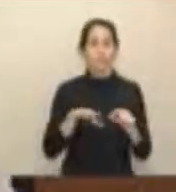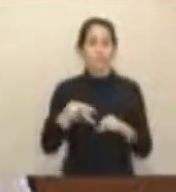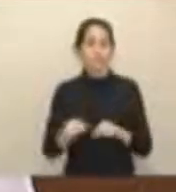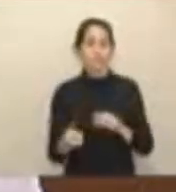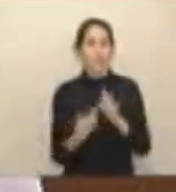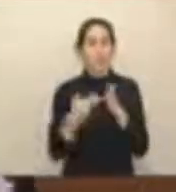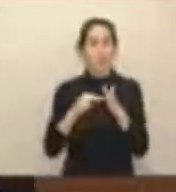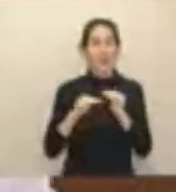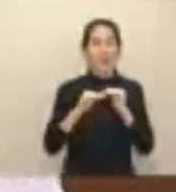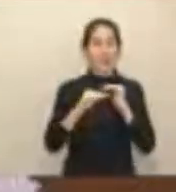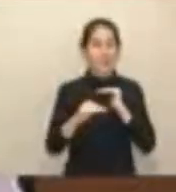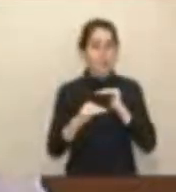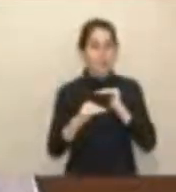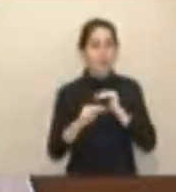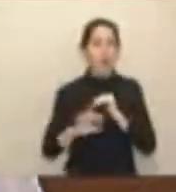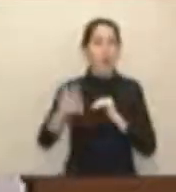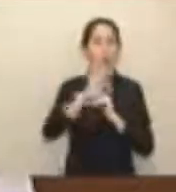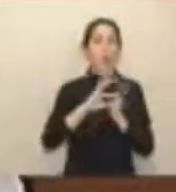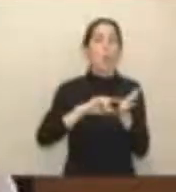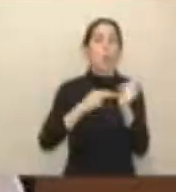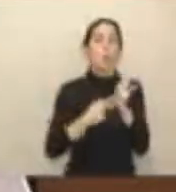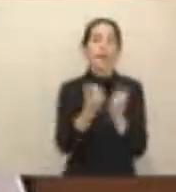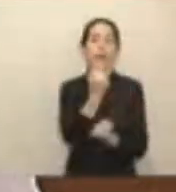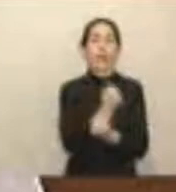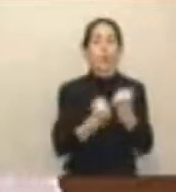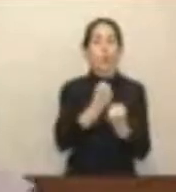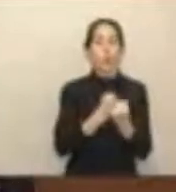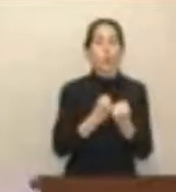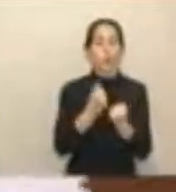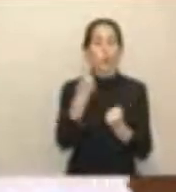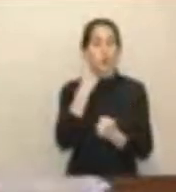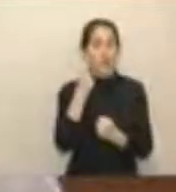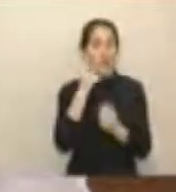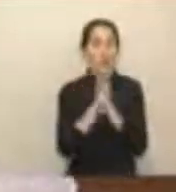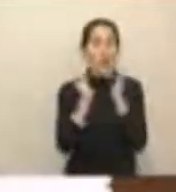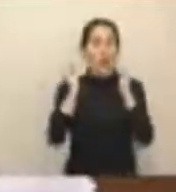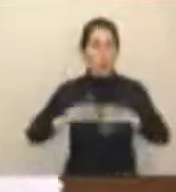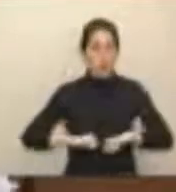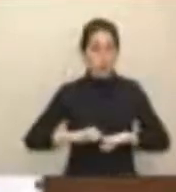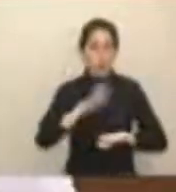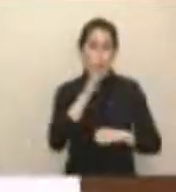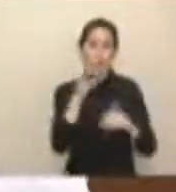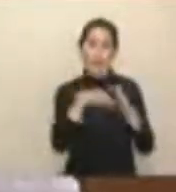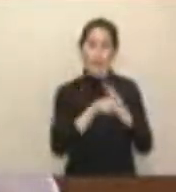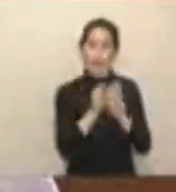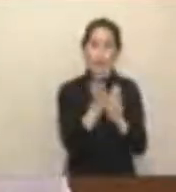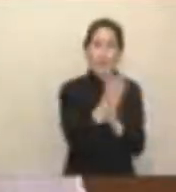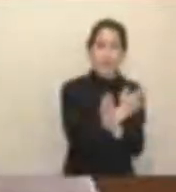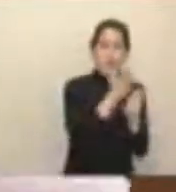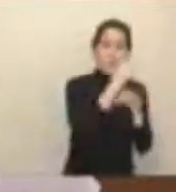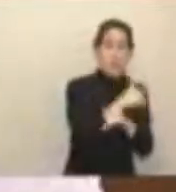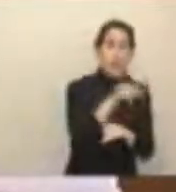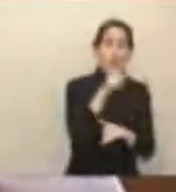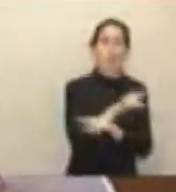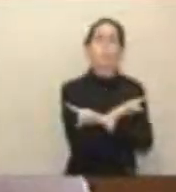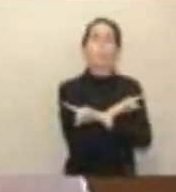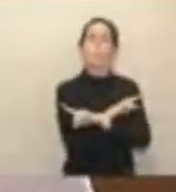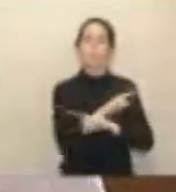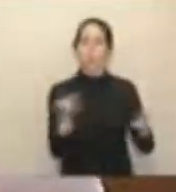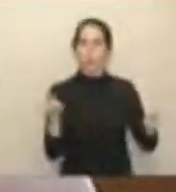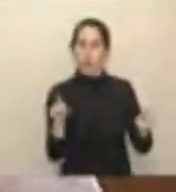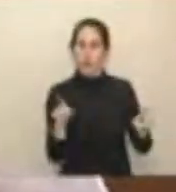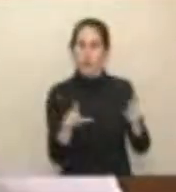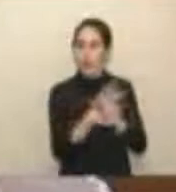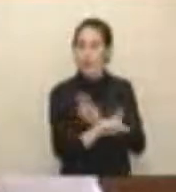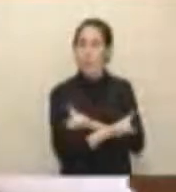estabilidad o que tengan planes económico-financieros aprobados por la escasez de recursos anteriores, tienen prohibido, tienen prohibido